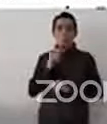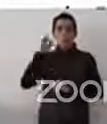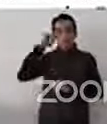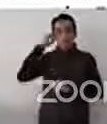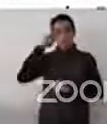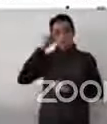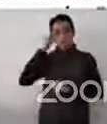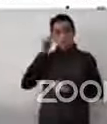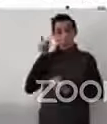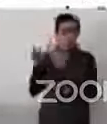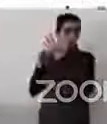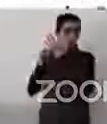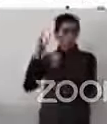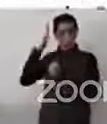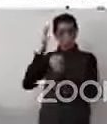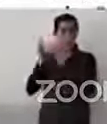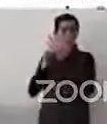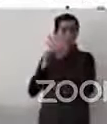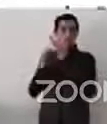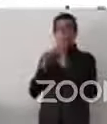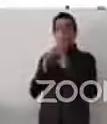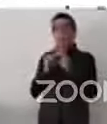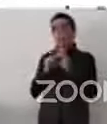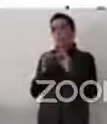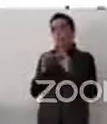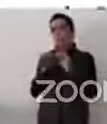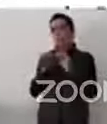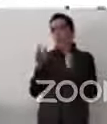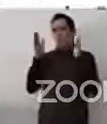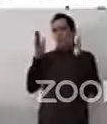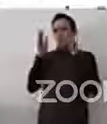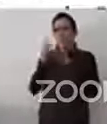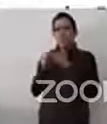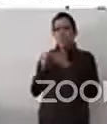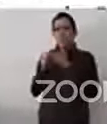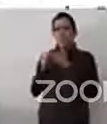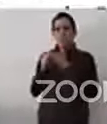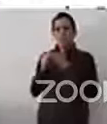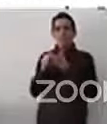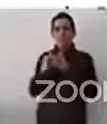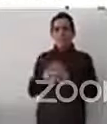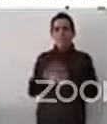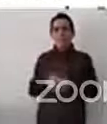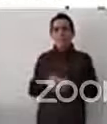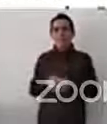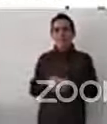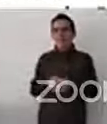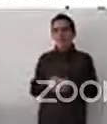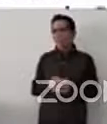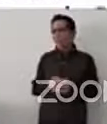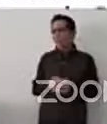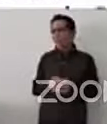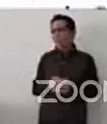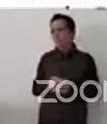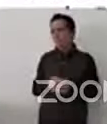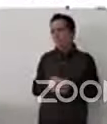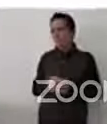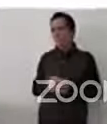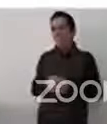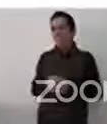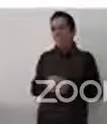Y trae el enfoque de interseccionalidad que les comentaba al inicio. Siguiente, por favor.